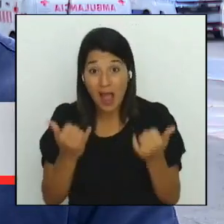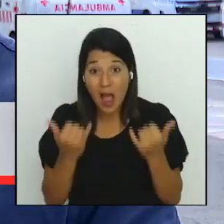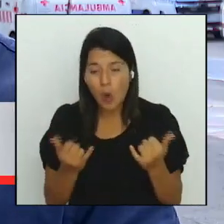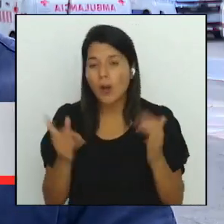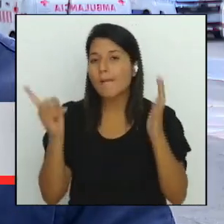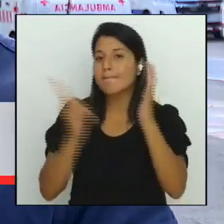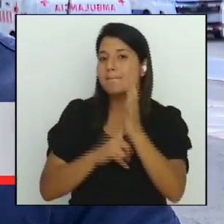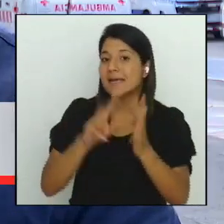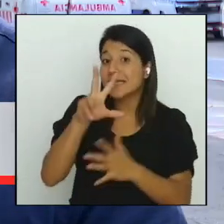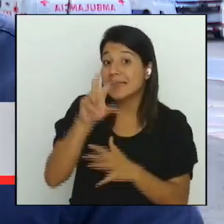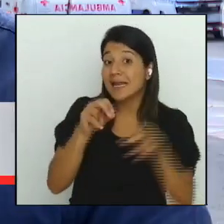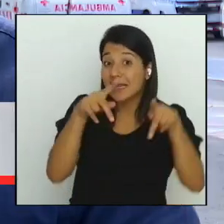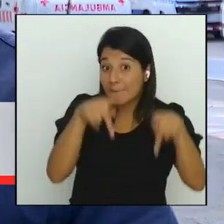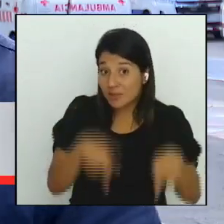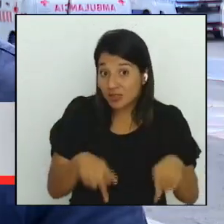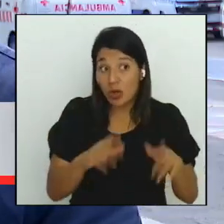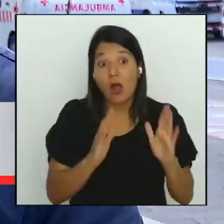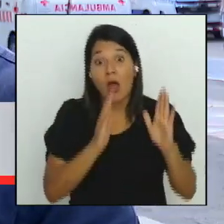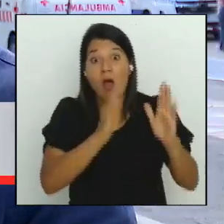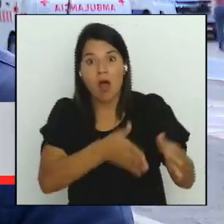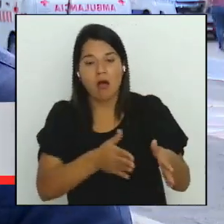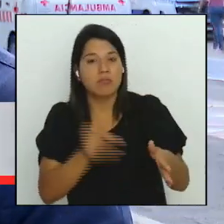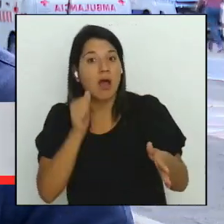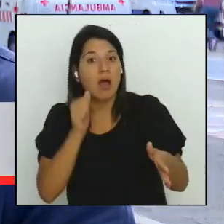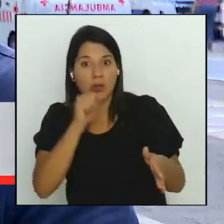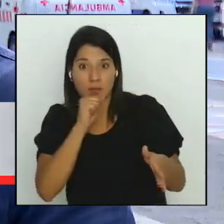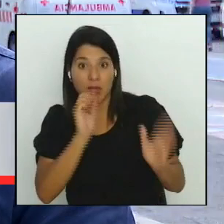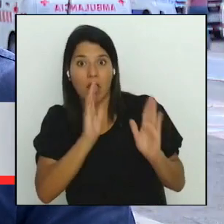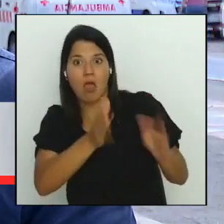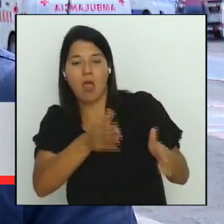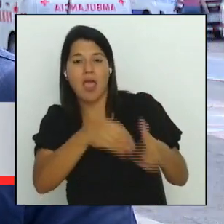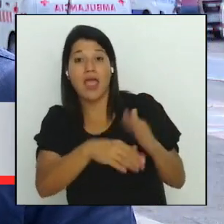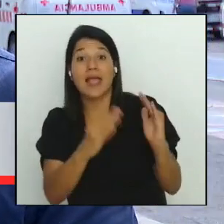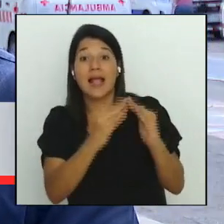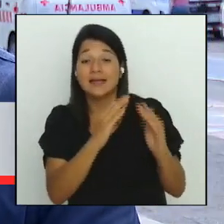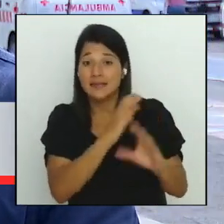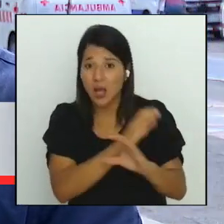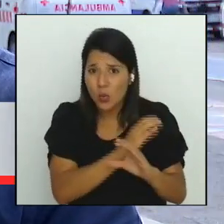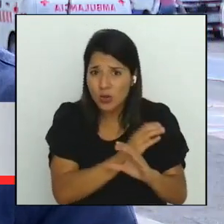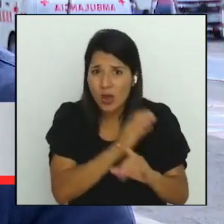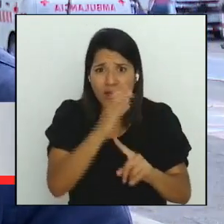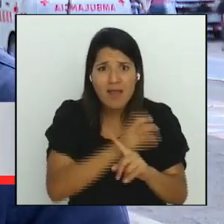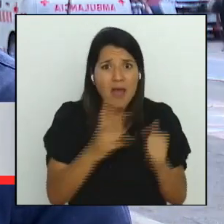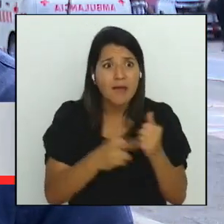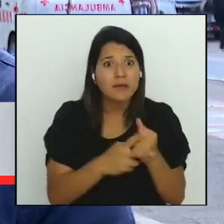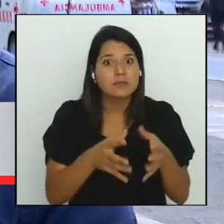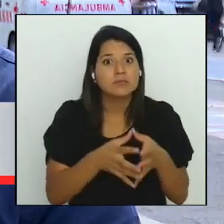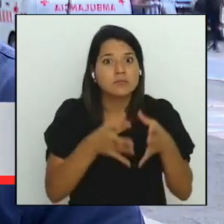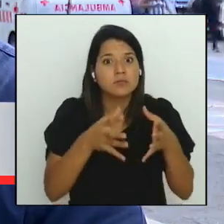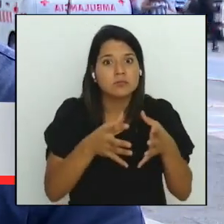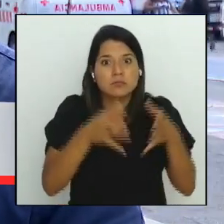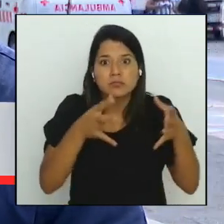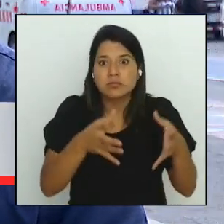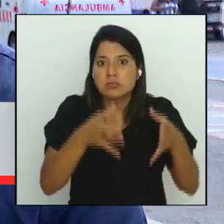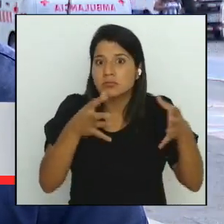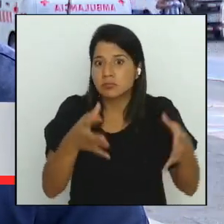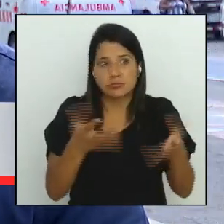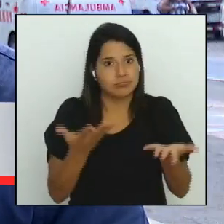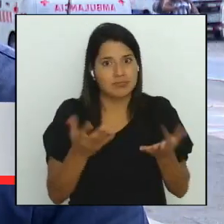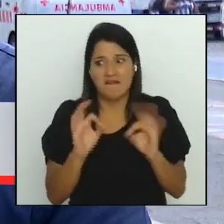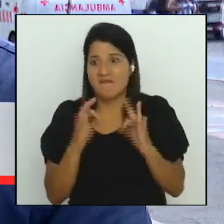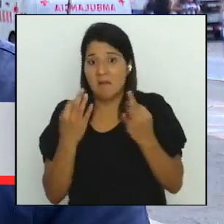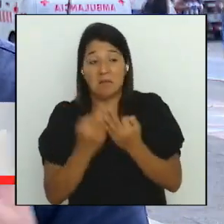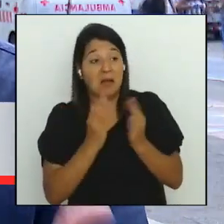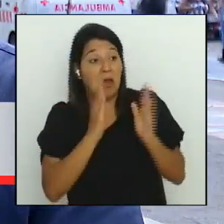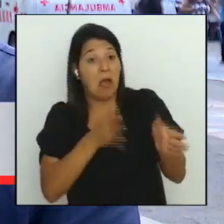sustitutas por apoyo del Estado y que van a censo y nos damos cuenta que no hay condenatorias para los casos de